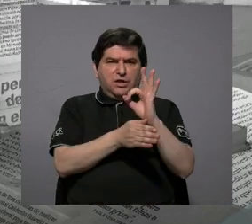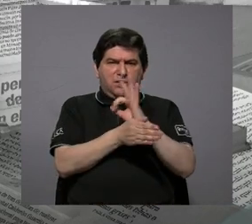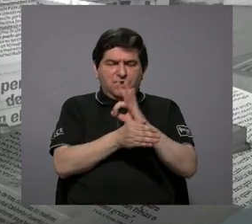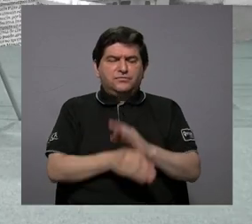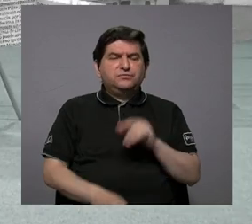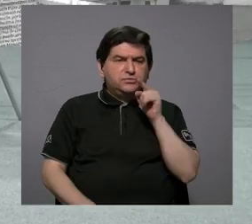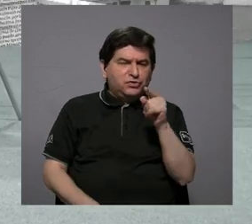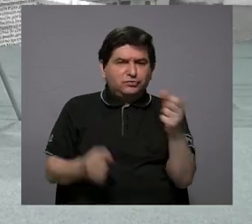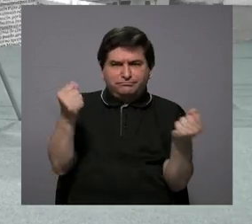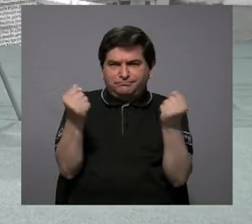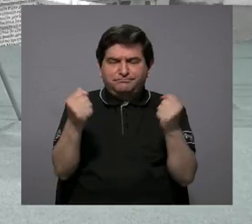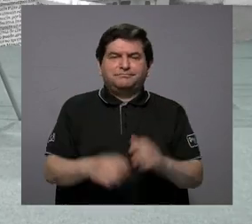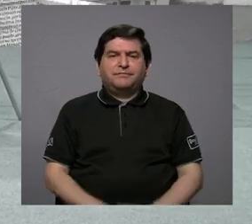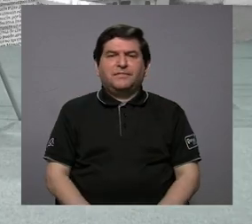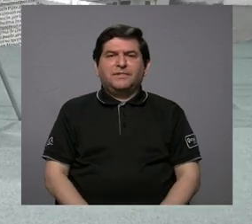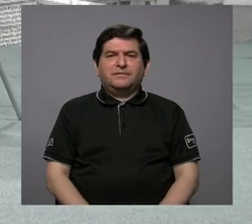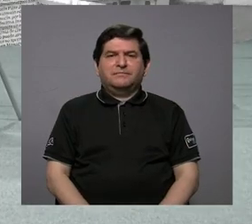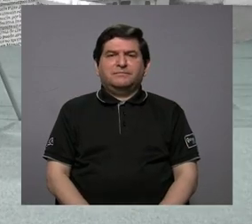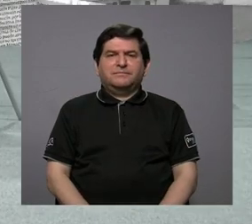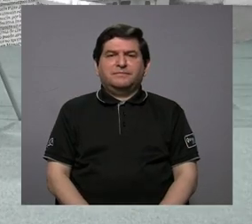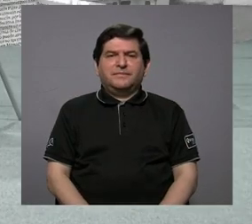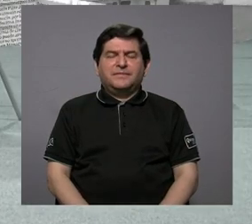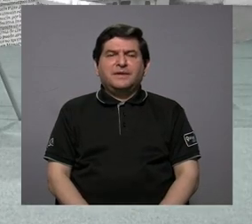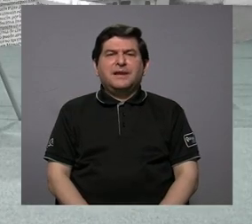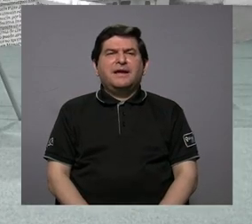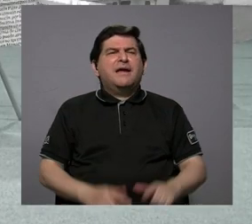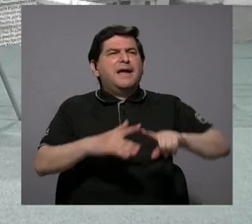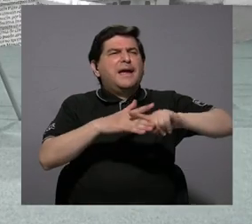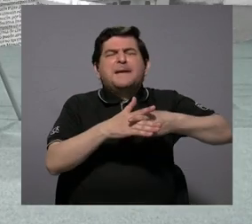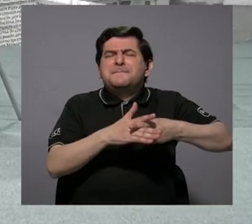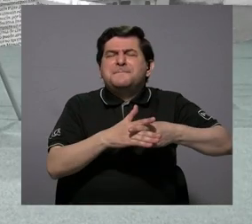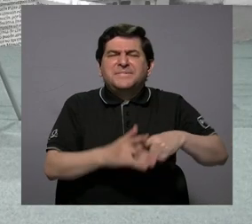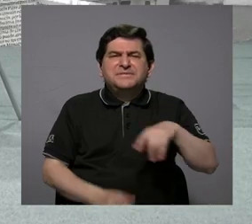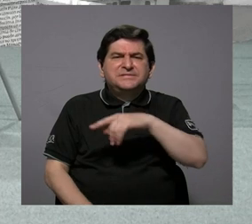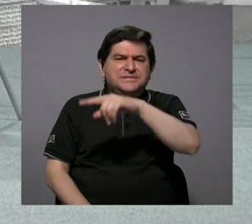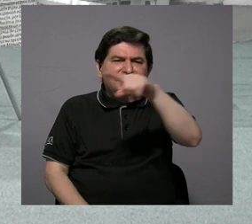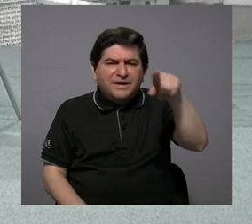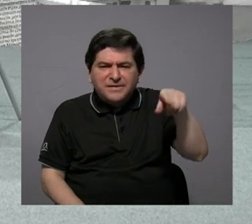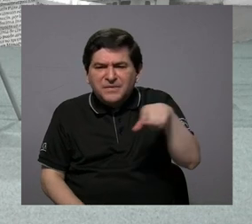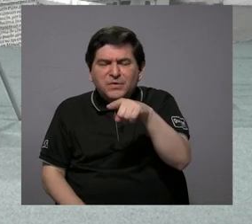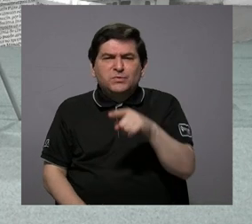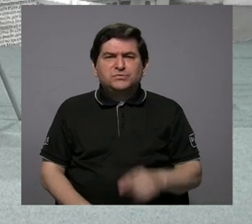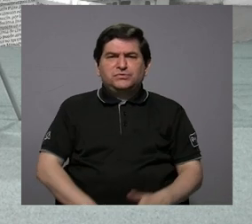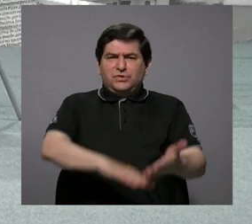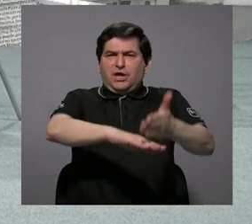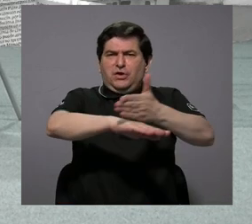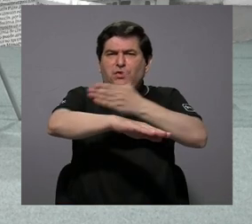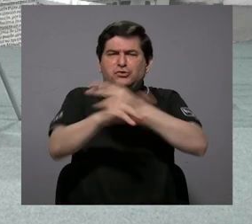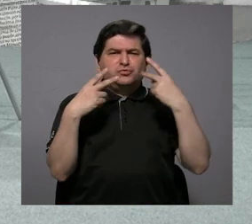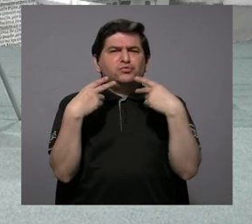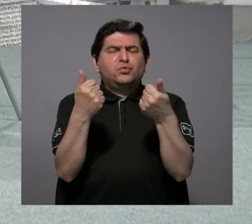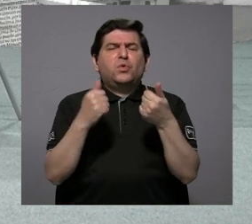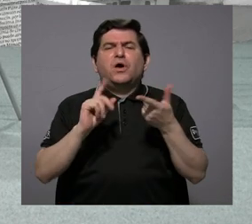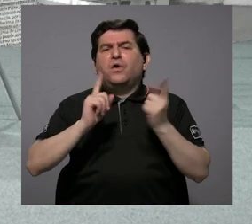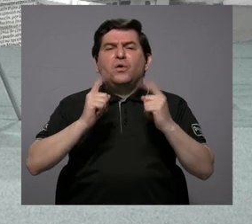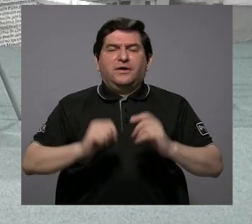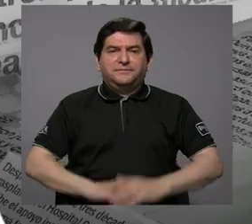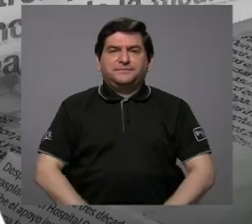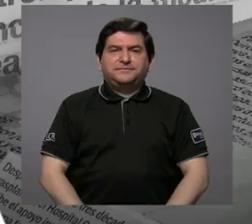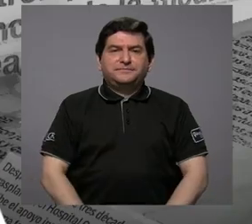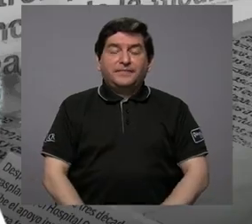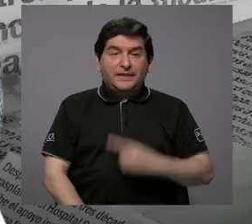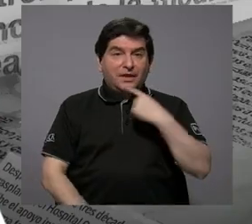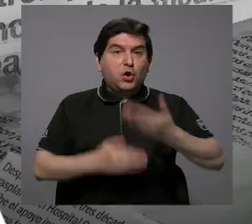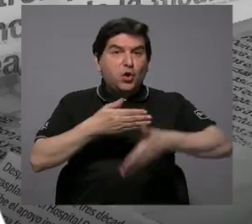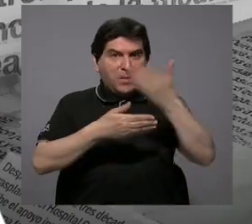vehicular. Dentro de eso, ¿en qué podríamos empezar en donde ustedes han avanzado más rápidamente? Bueno,